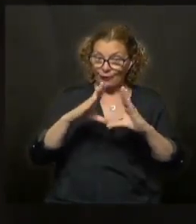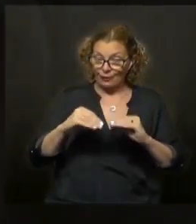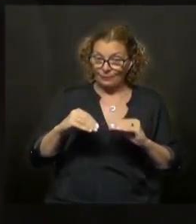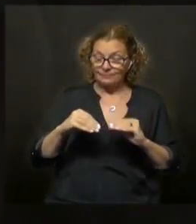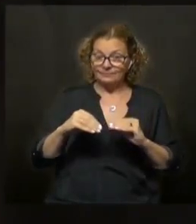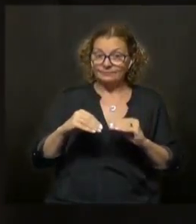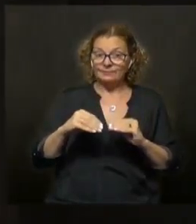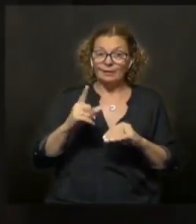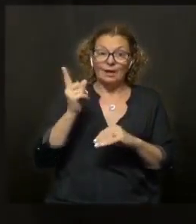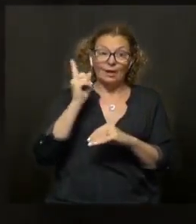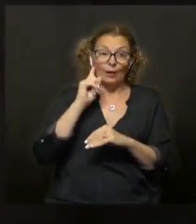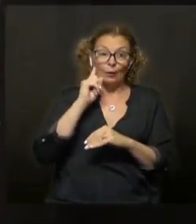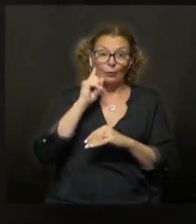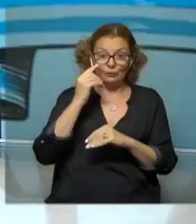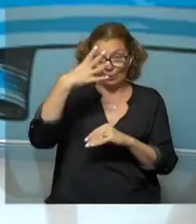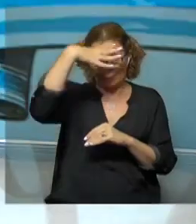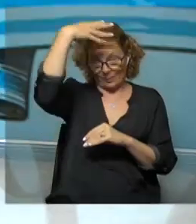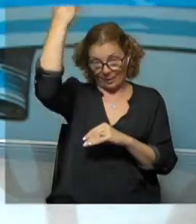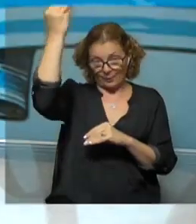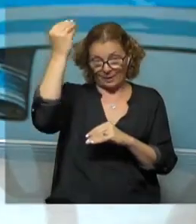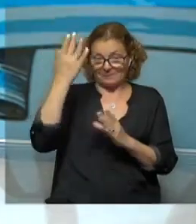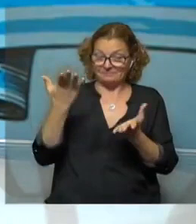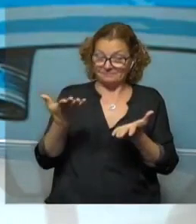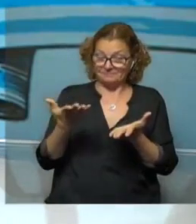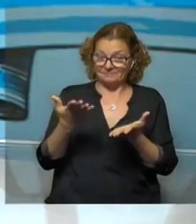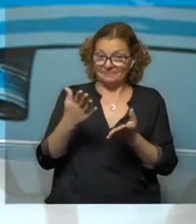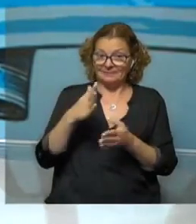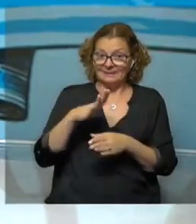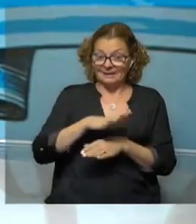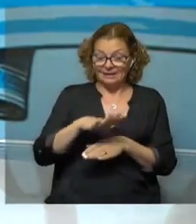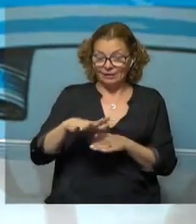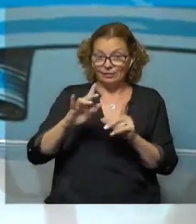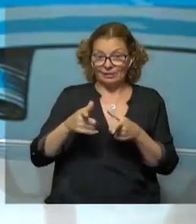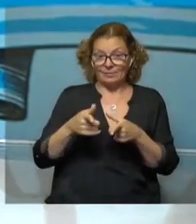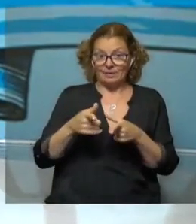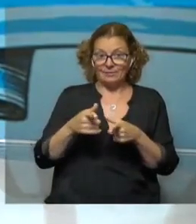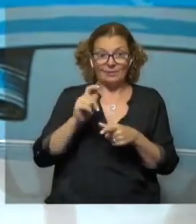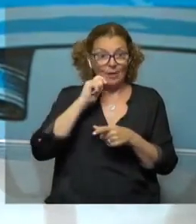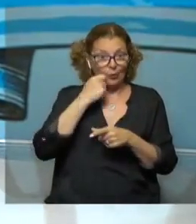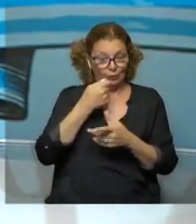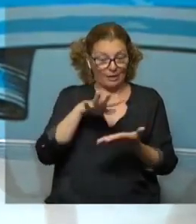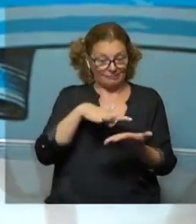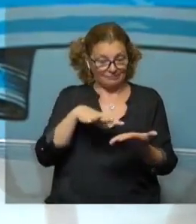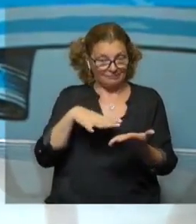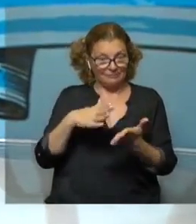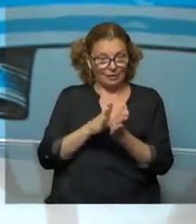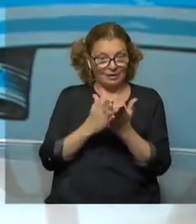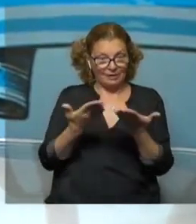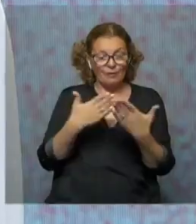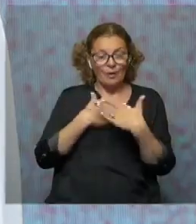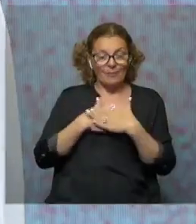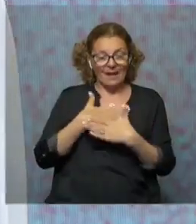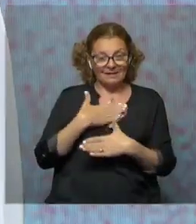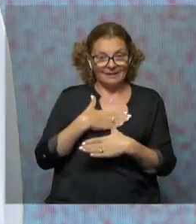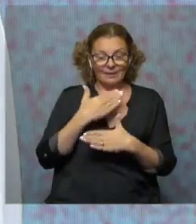Papá Noel, si nos estás escuchando. Así que, y niños también, se van a quedar copadas y copados con este libro. Un placer.